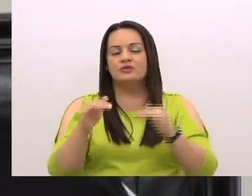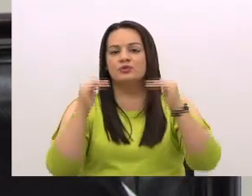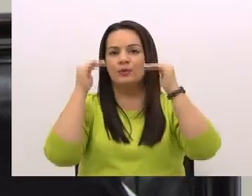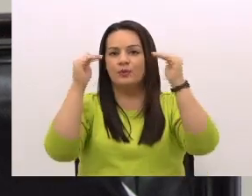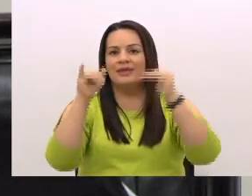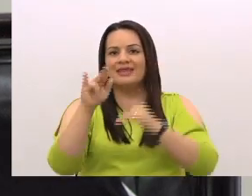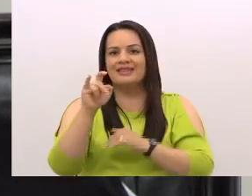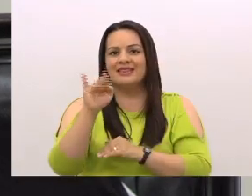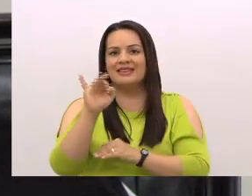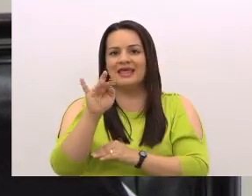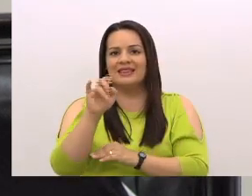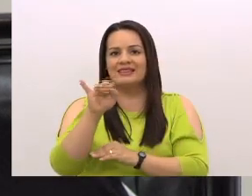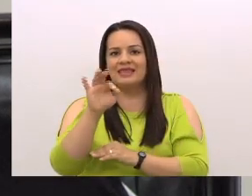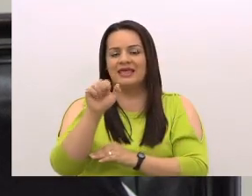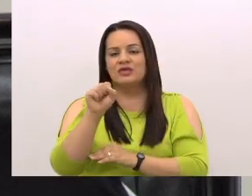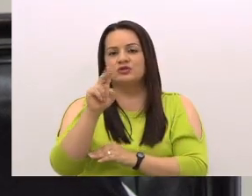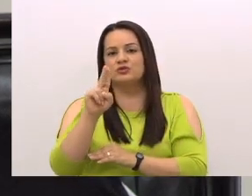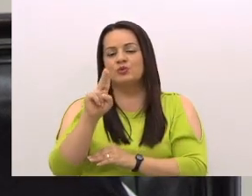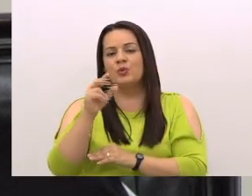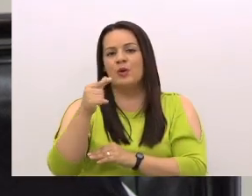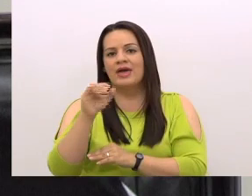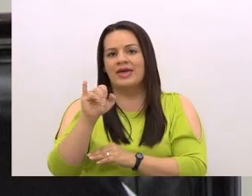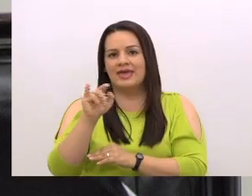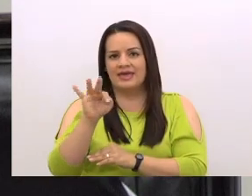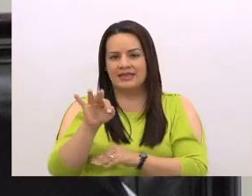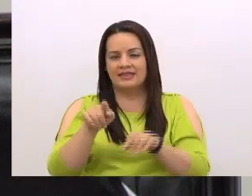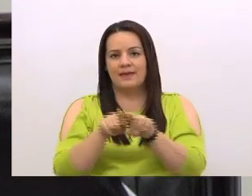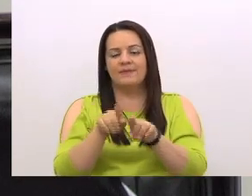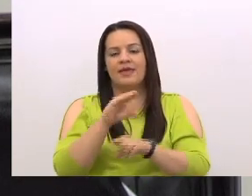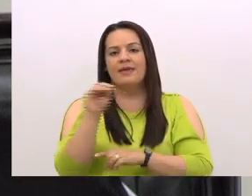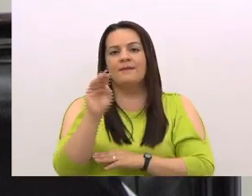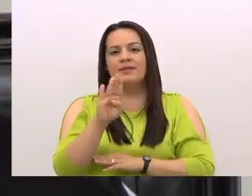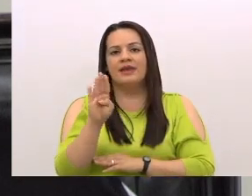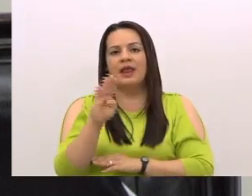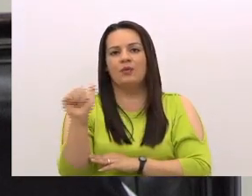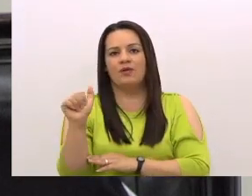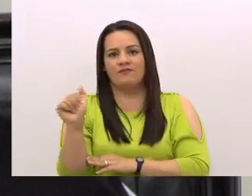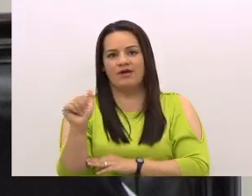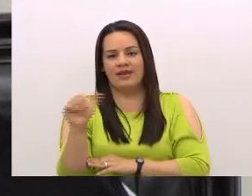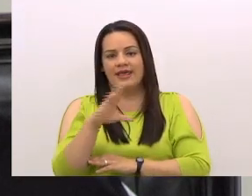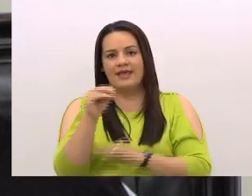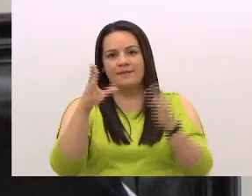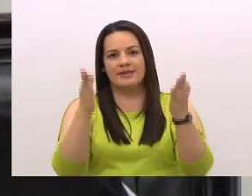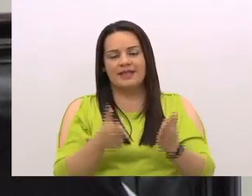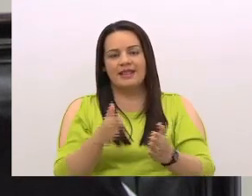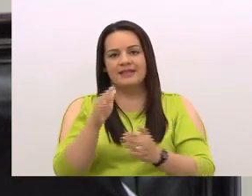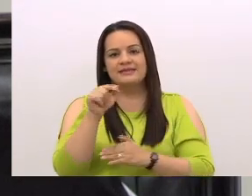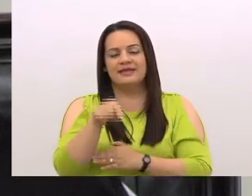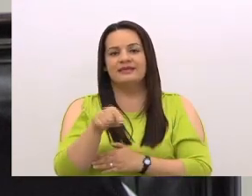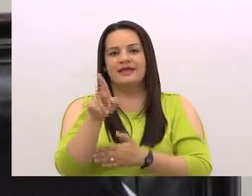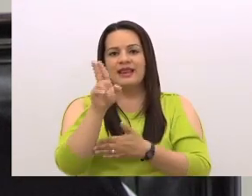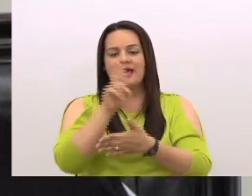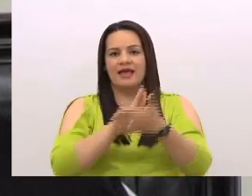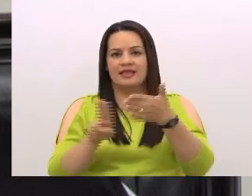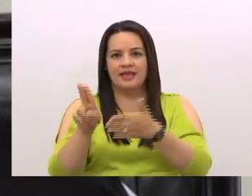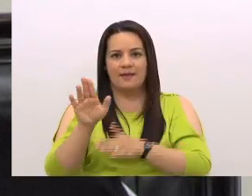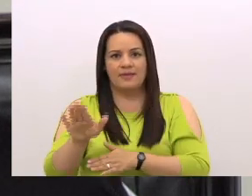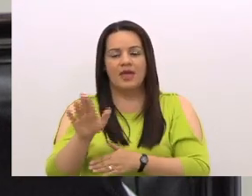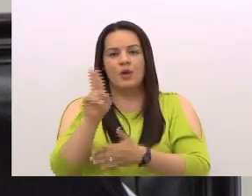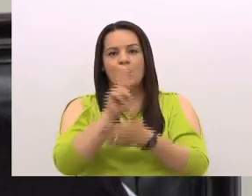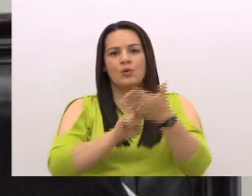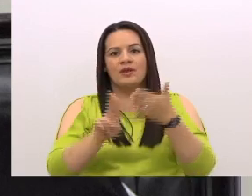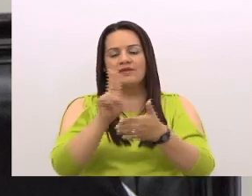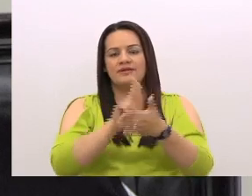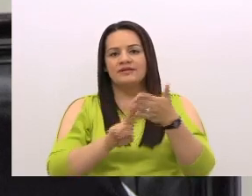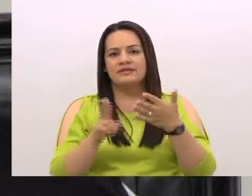de la SUGEP, don Bernardo Faro, y con también la presencia de la academia, me refiero al director